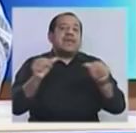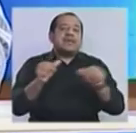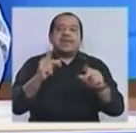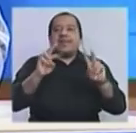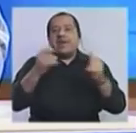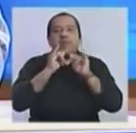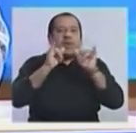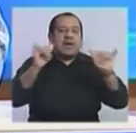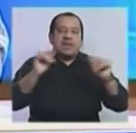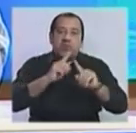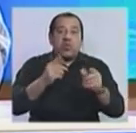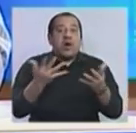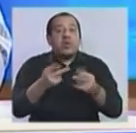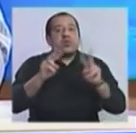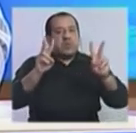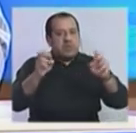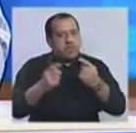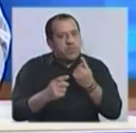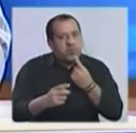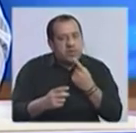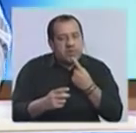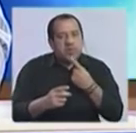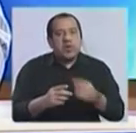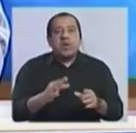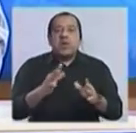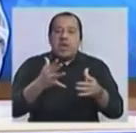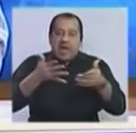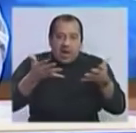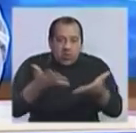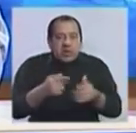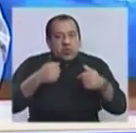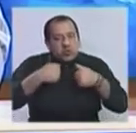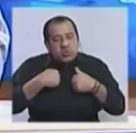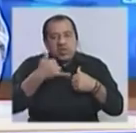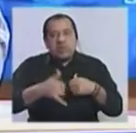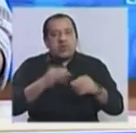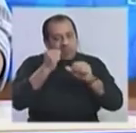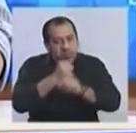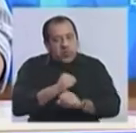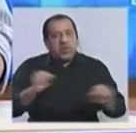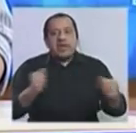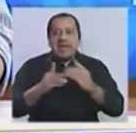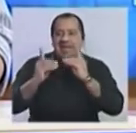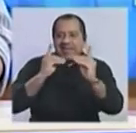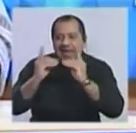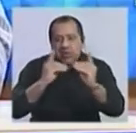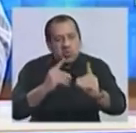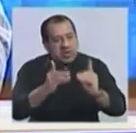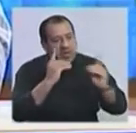Es un tema político en que nosotros tenemos que tener la capacidad del diálogo con la gente.